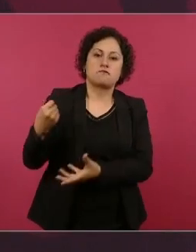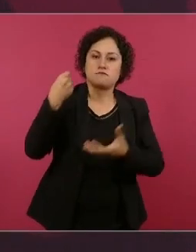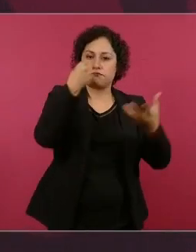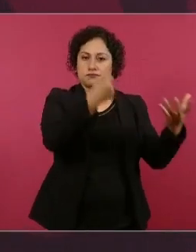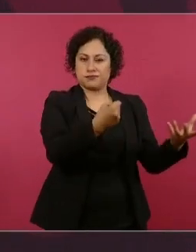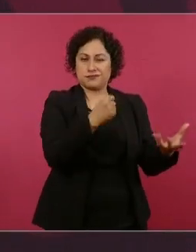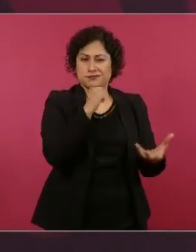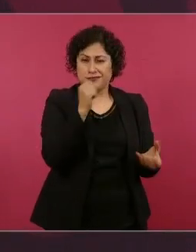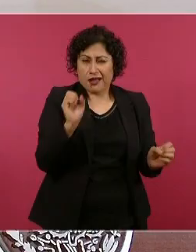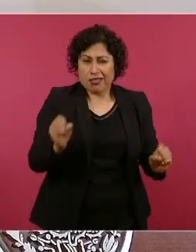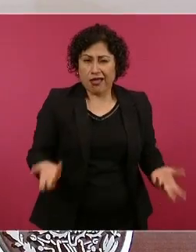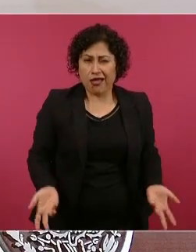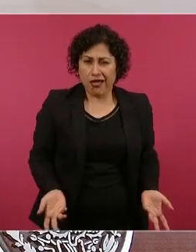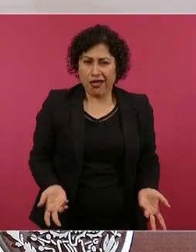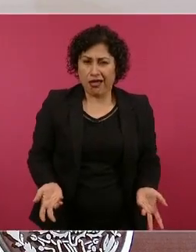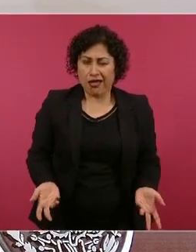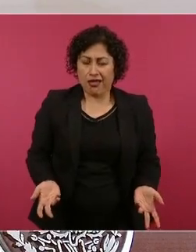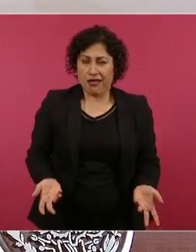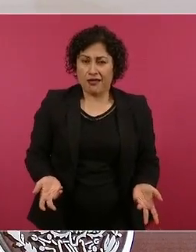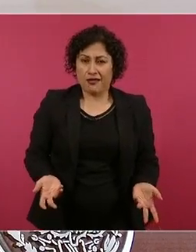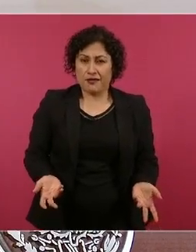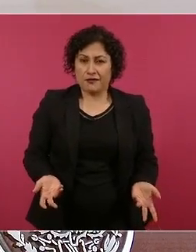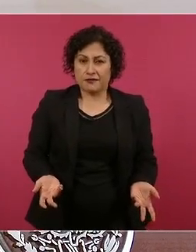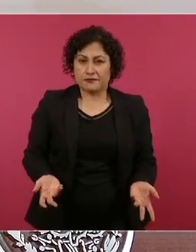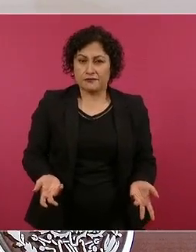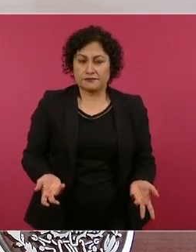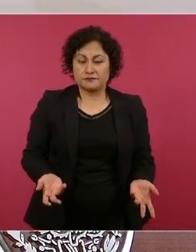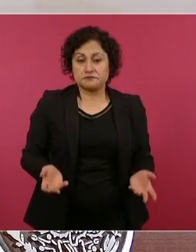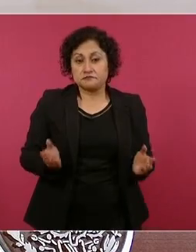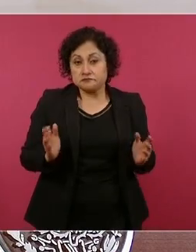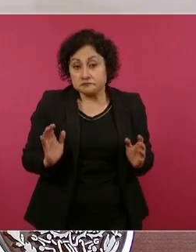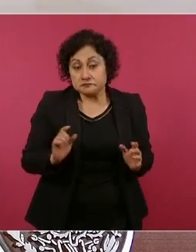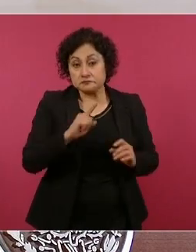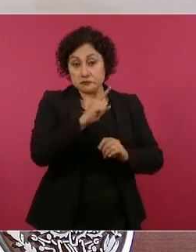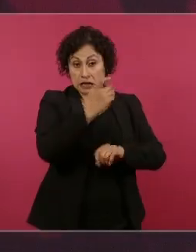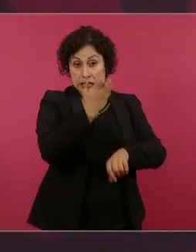Ojalá y cambien, porque no les ayuda eso.